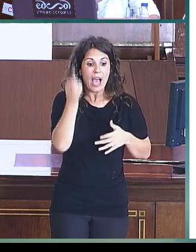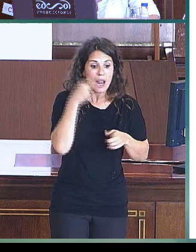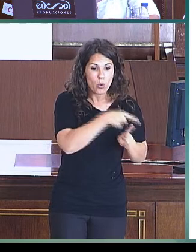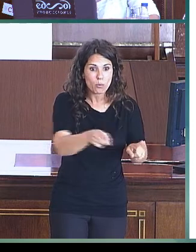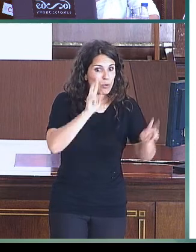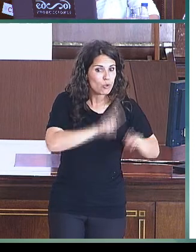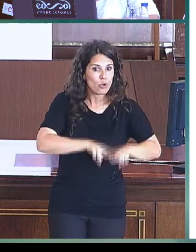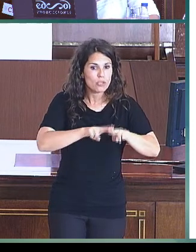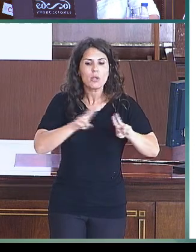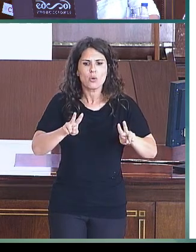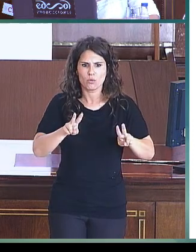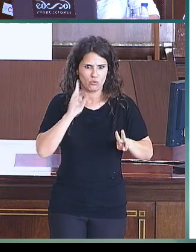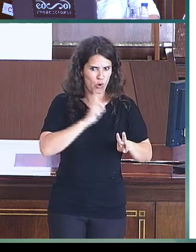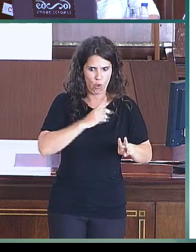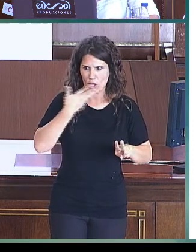oyentes.